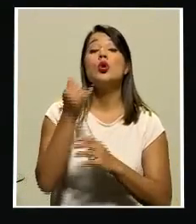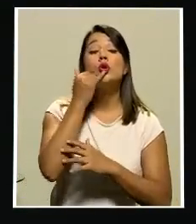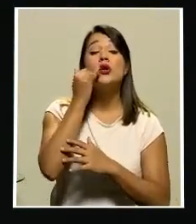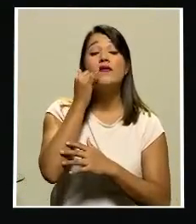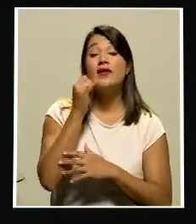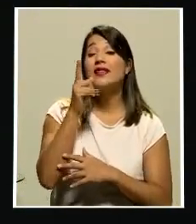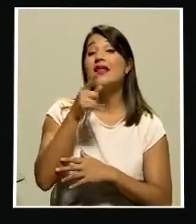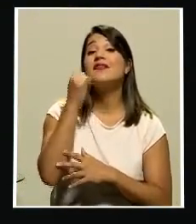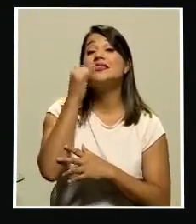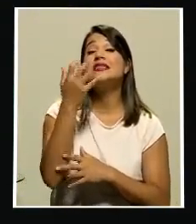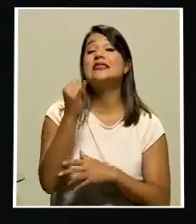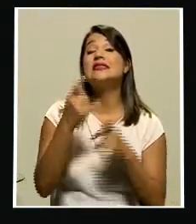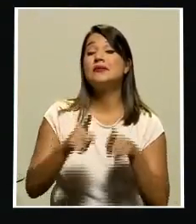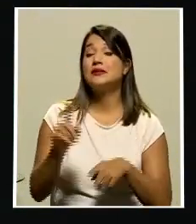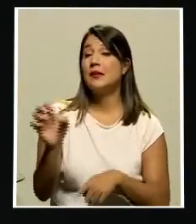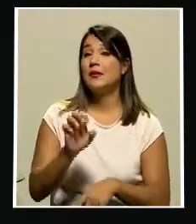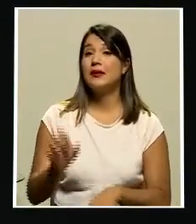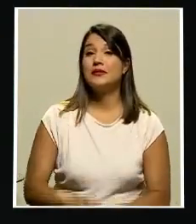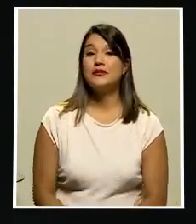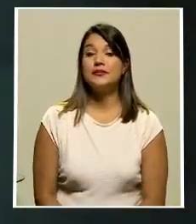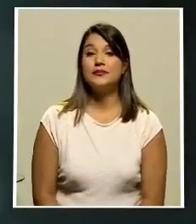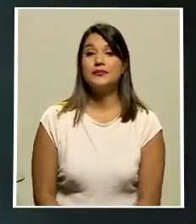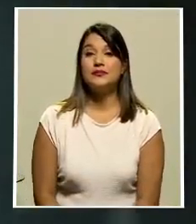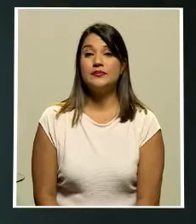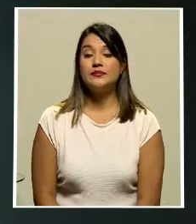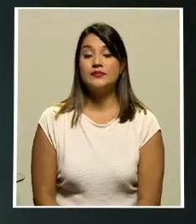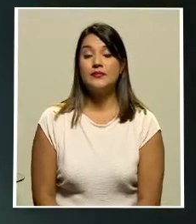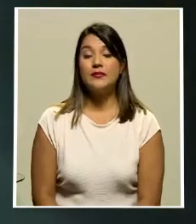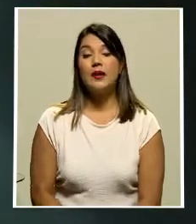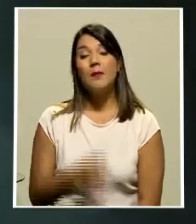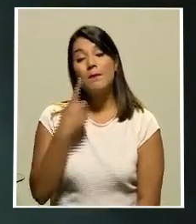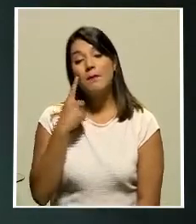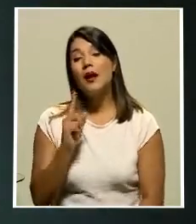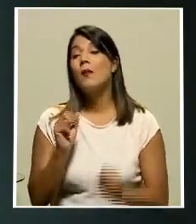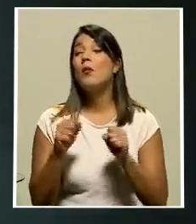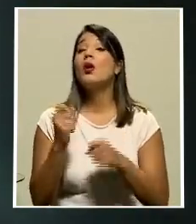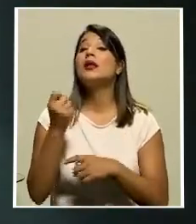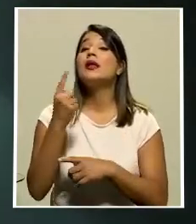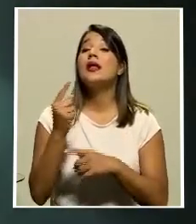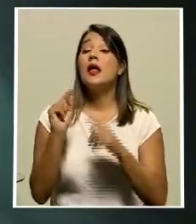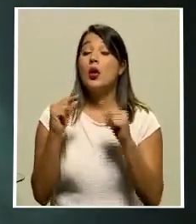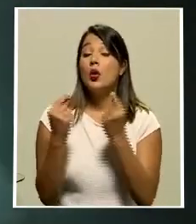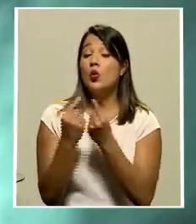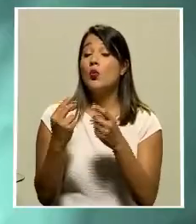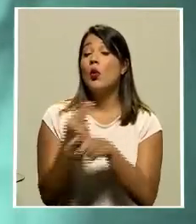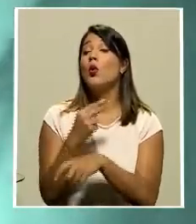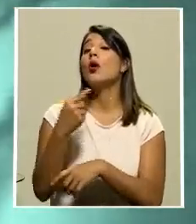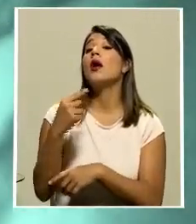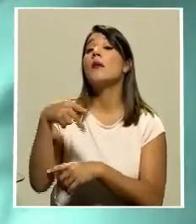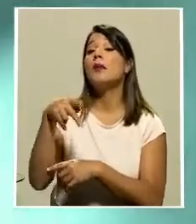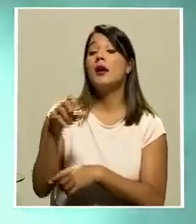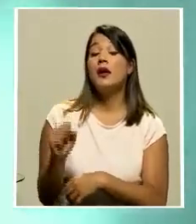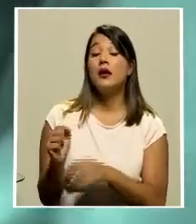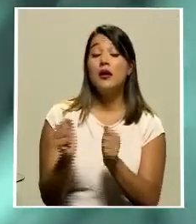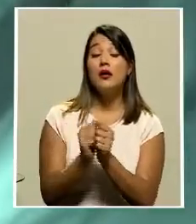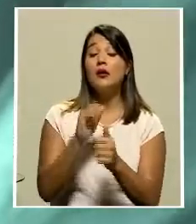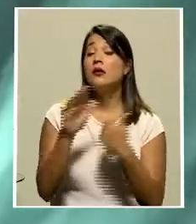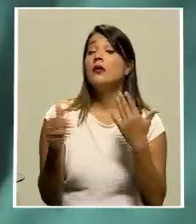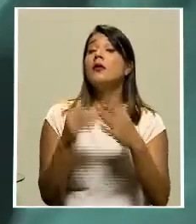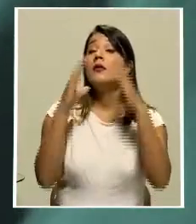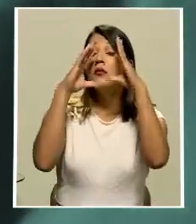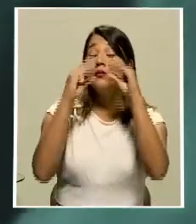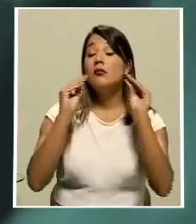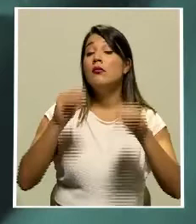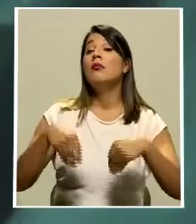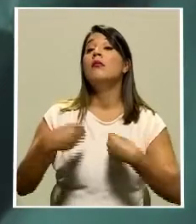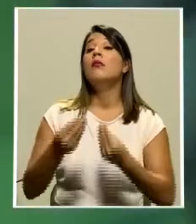en caso de emergencia para orientarse el grupo utiliza un GPS con información proporcionada por migrantes que ya